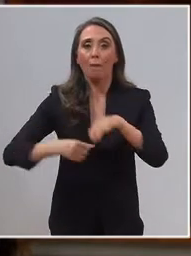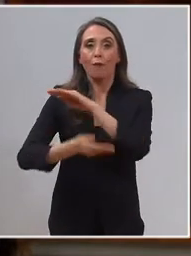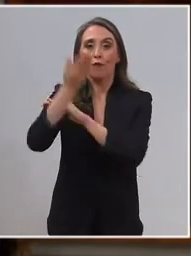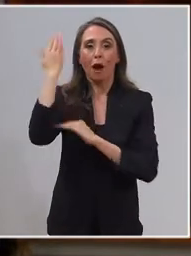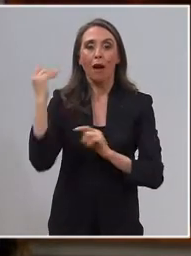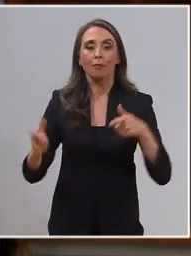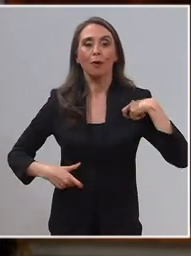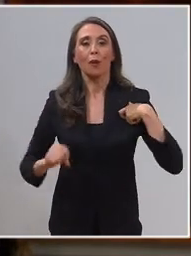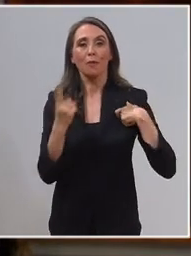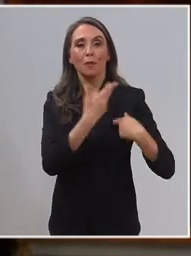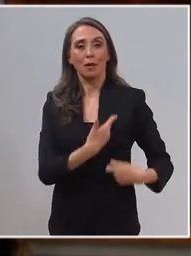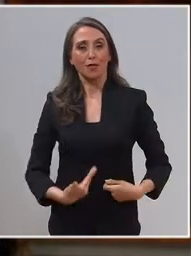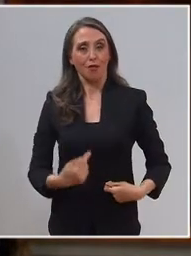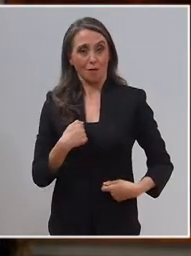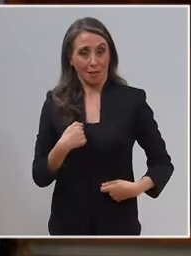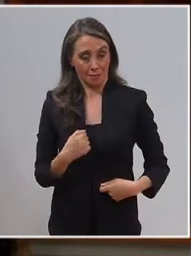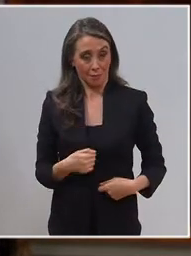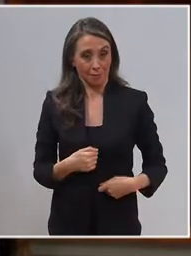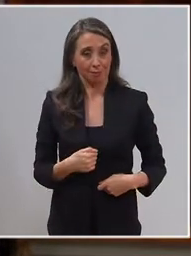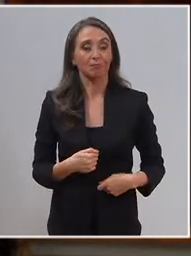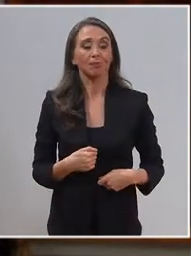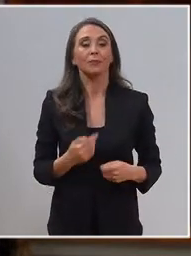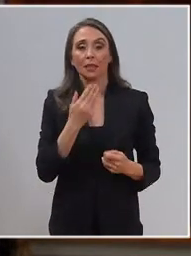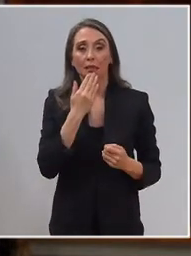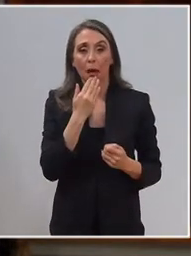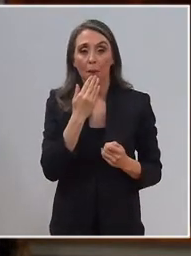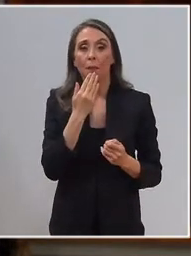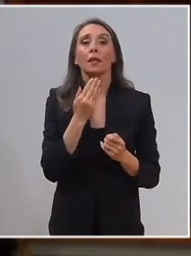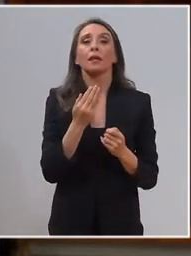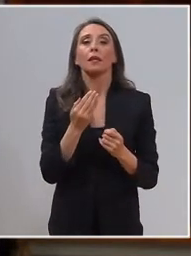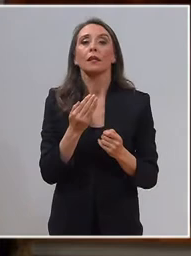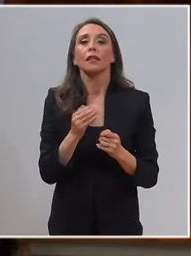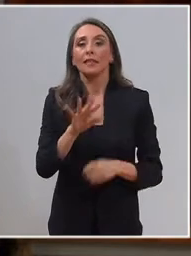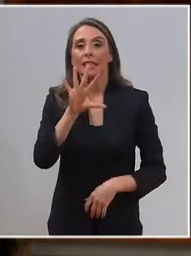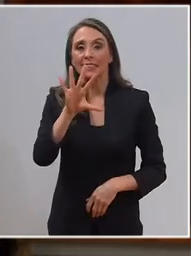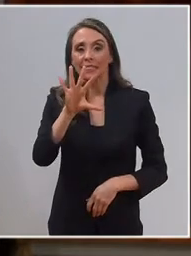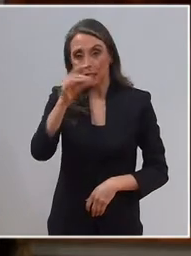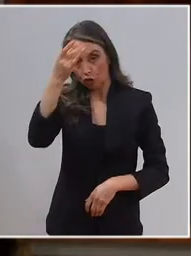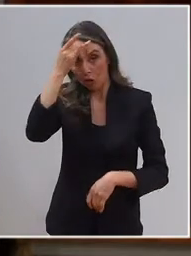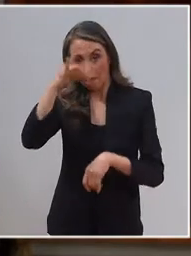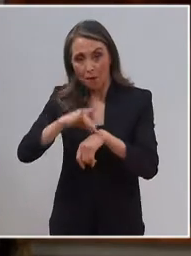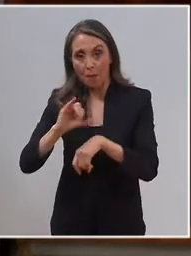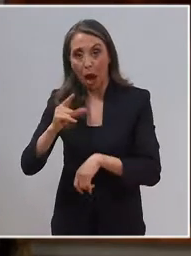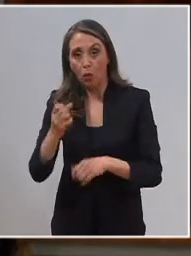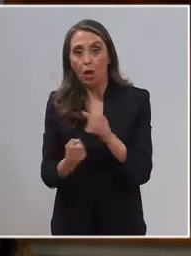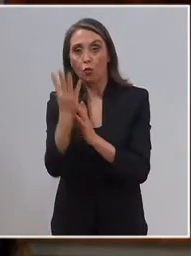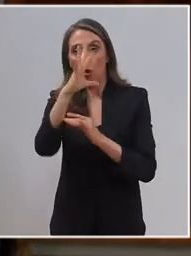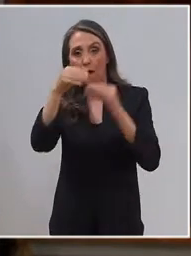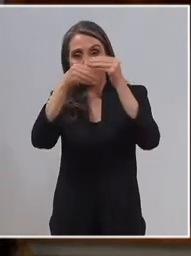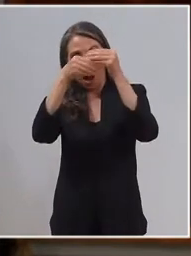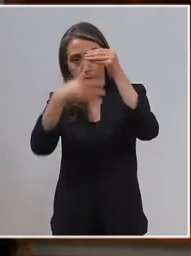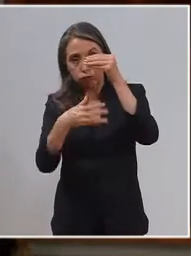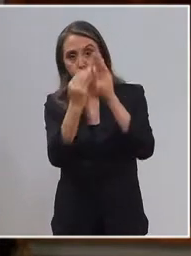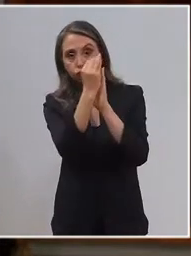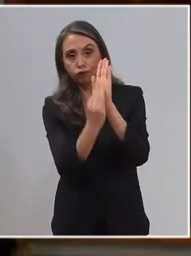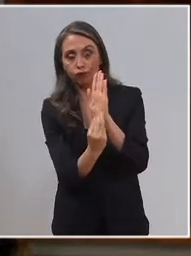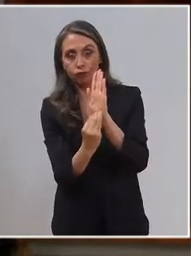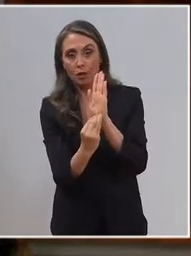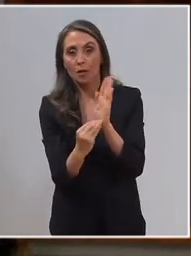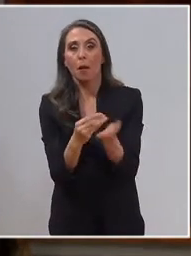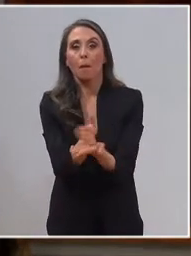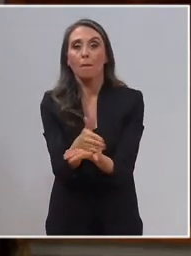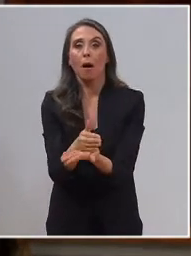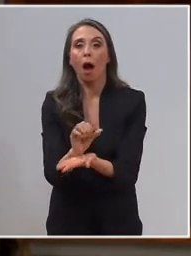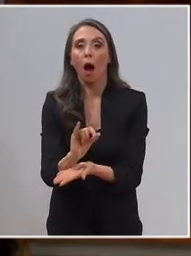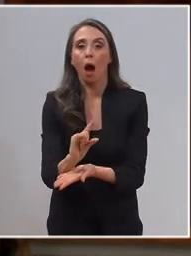primer gobierno. Y también las prestaciones de las nuevas cinco enfermedades AUGE que incorporamos a